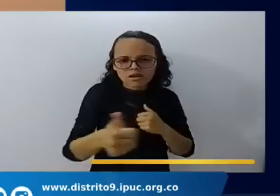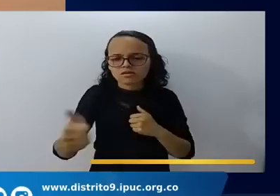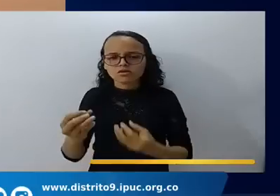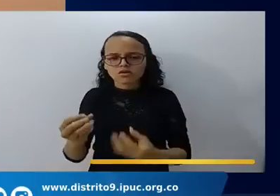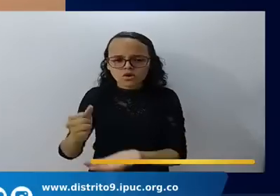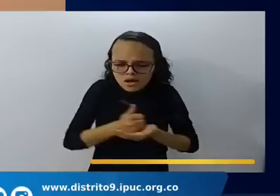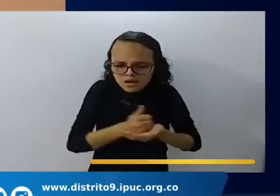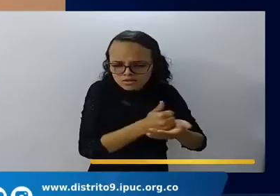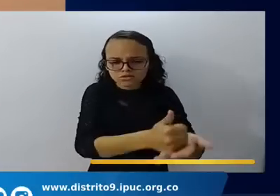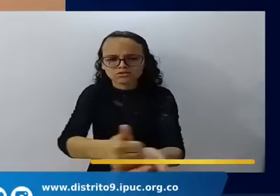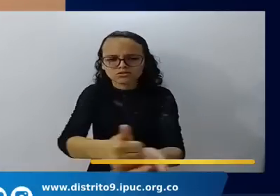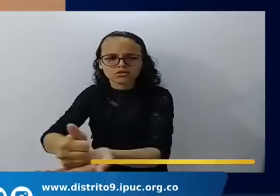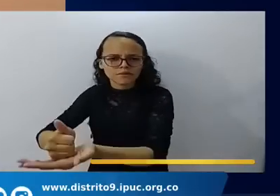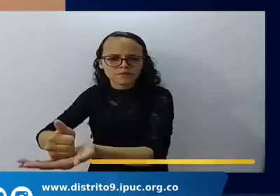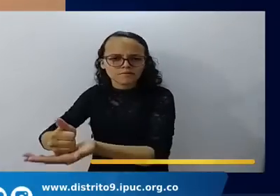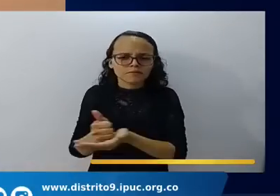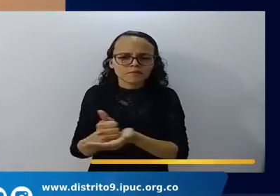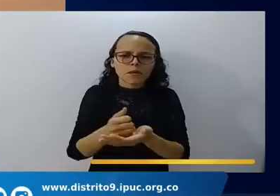nosotros